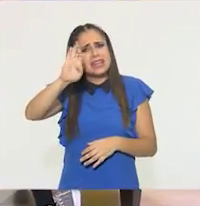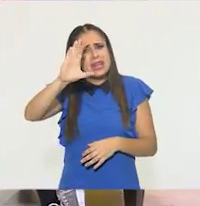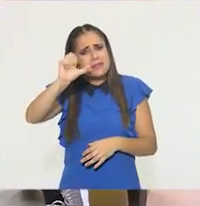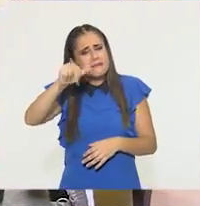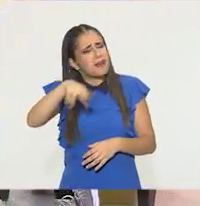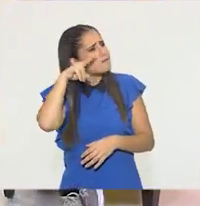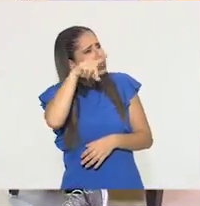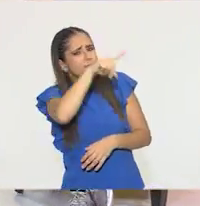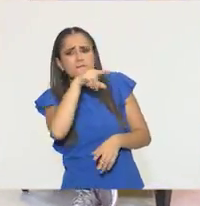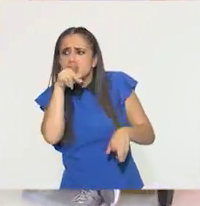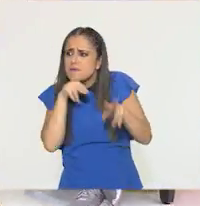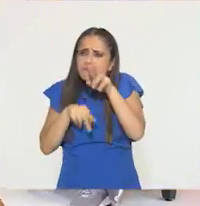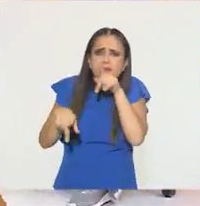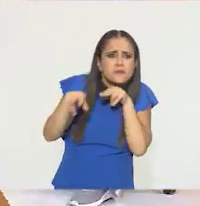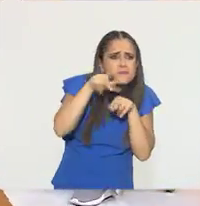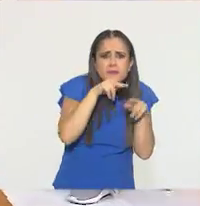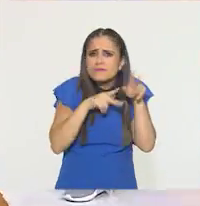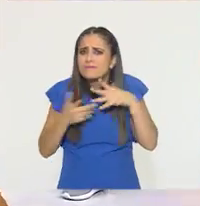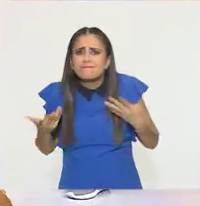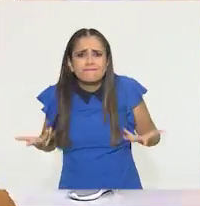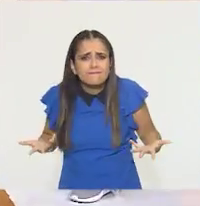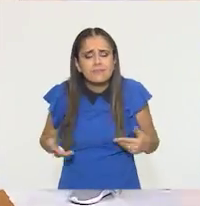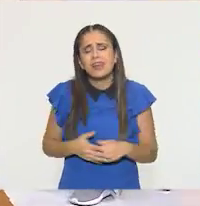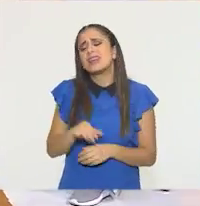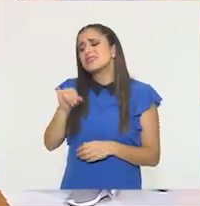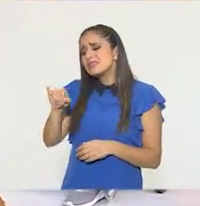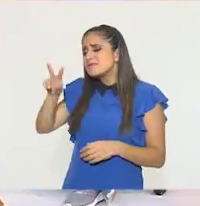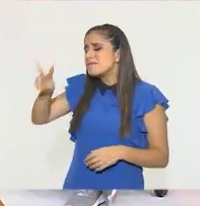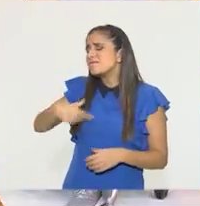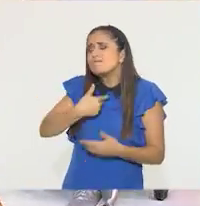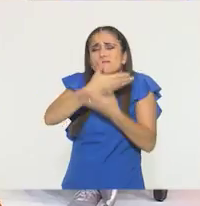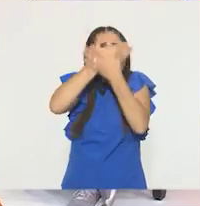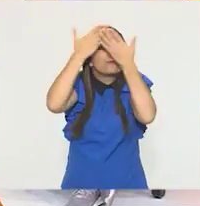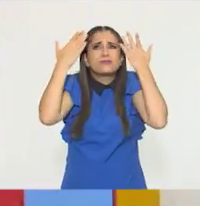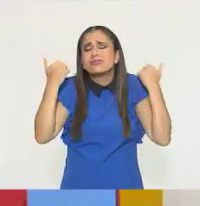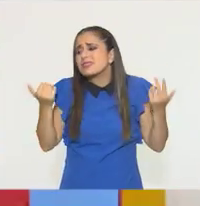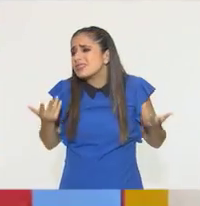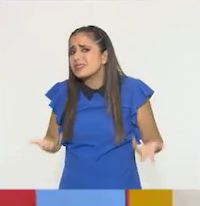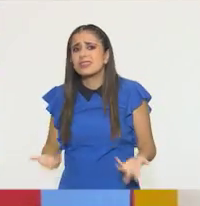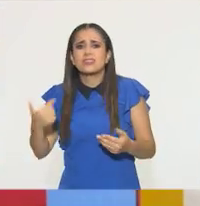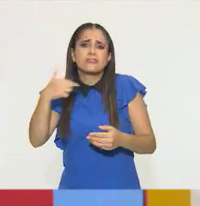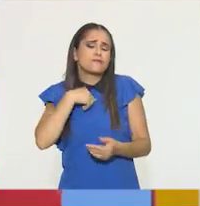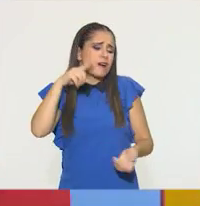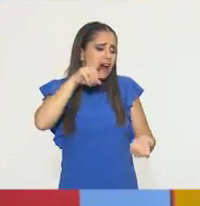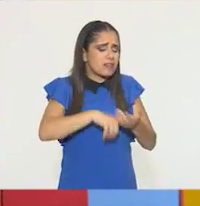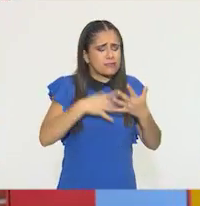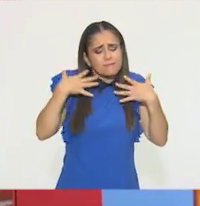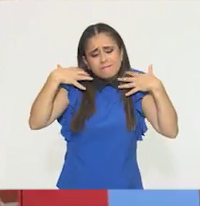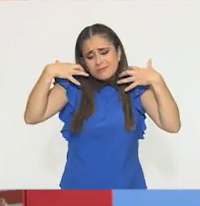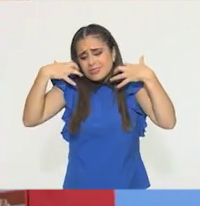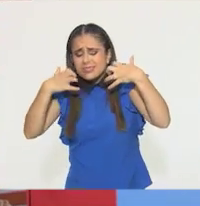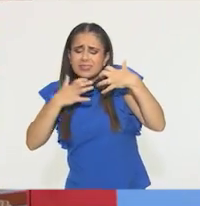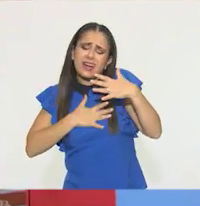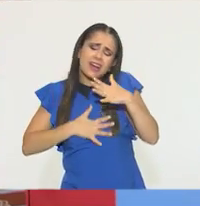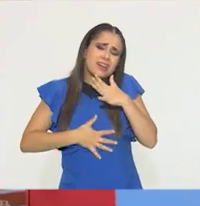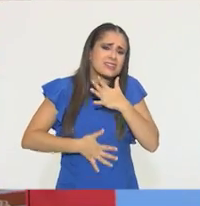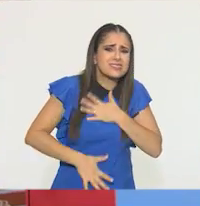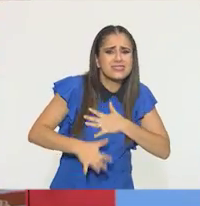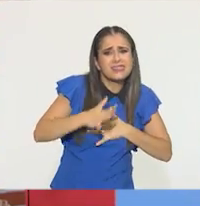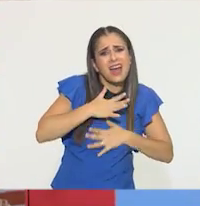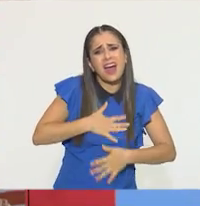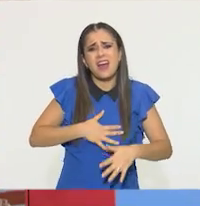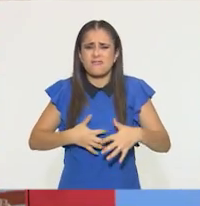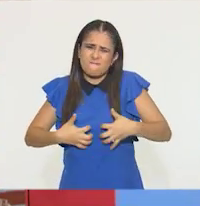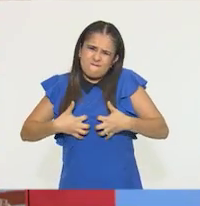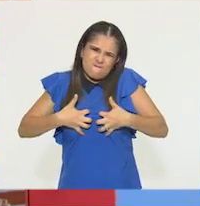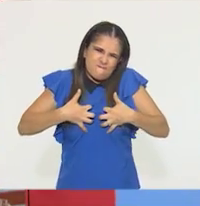veo bastante preocupado. Sí, la verdad es que no sé qué me pasa. O últimamente he estado algo estresado, cansado, está un